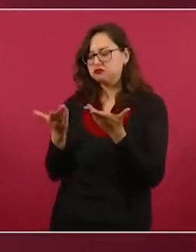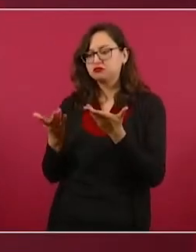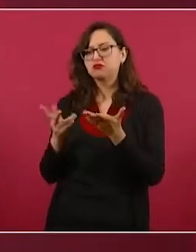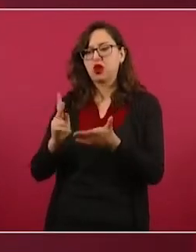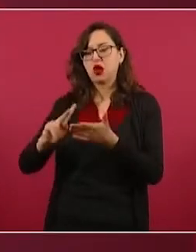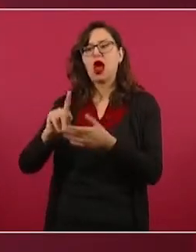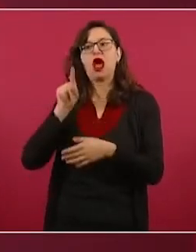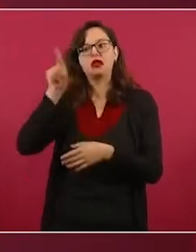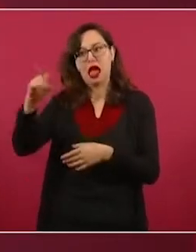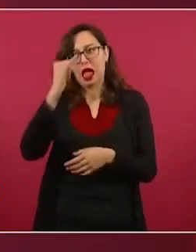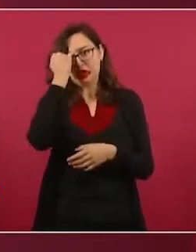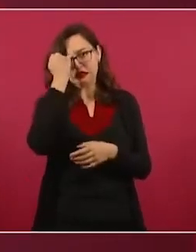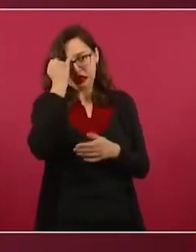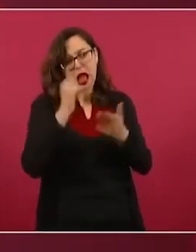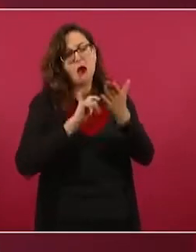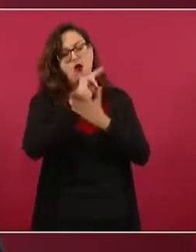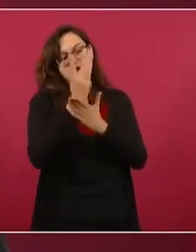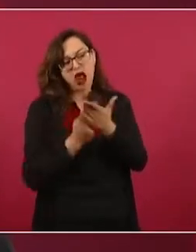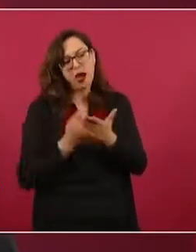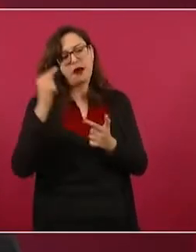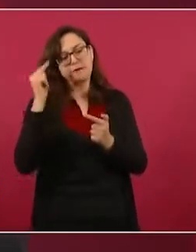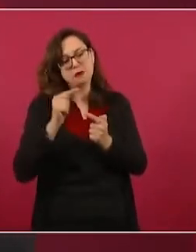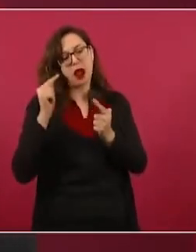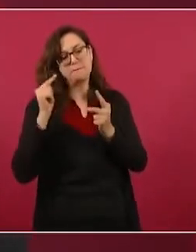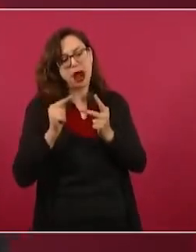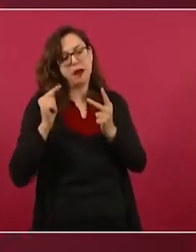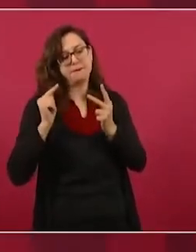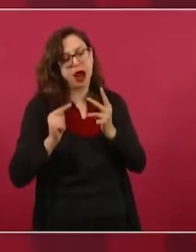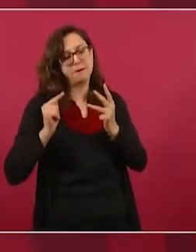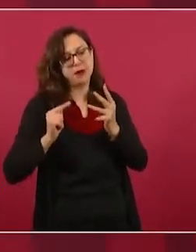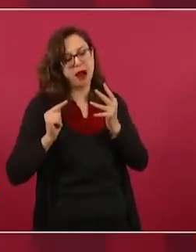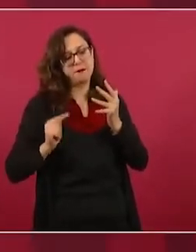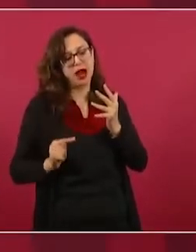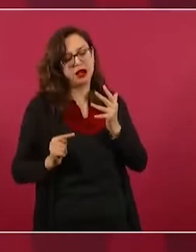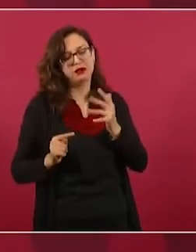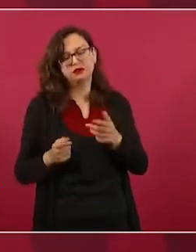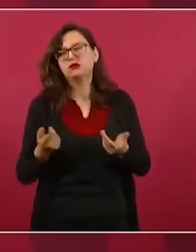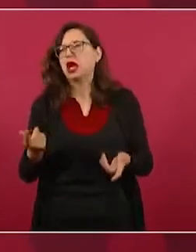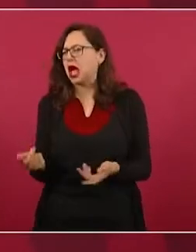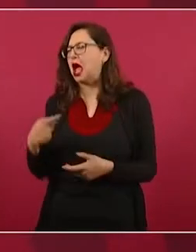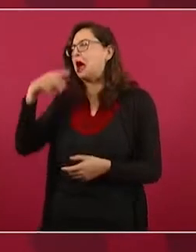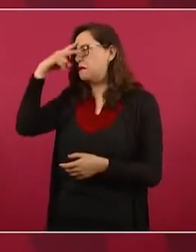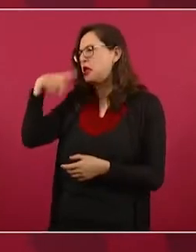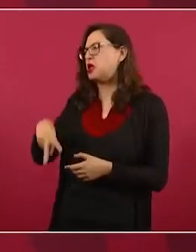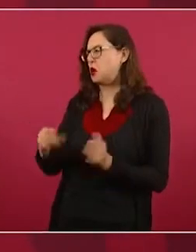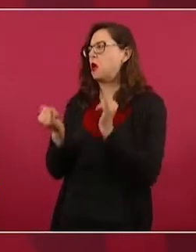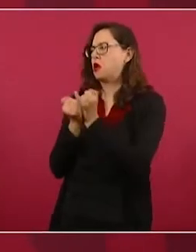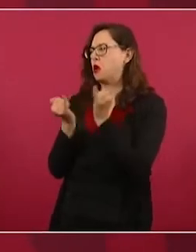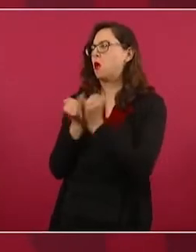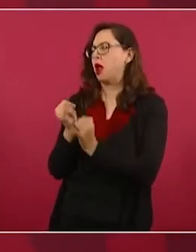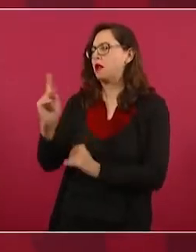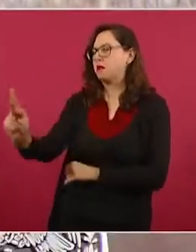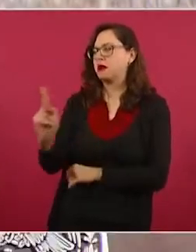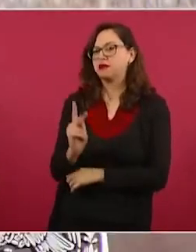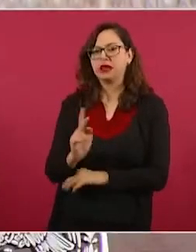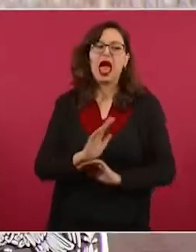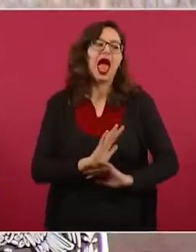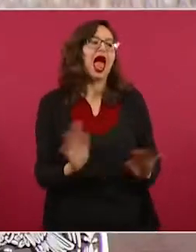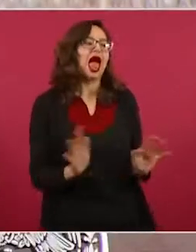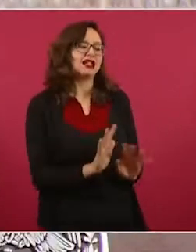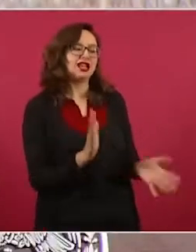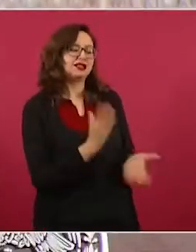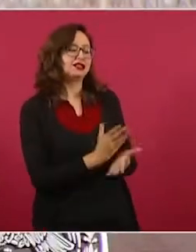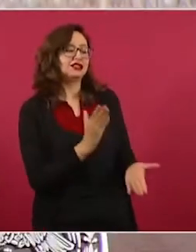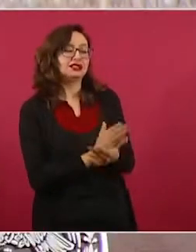porque no quiero que me vaya a copiar, no